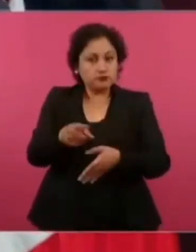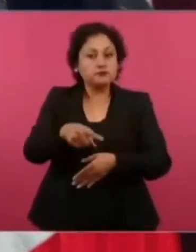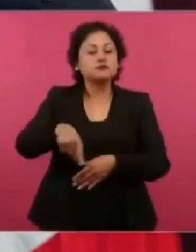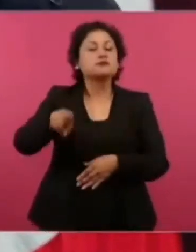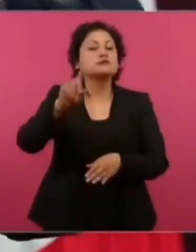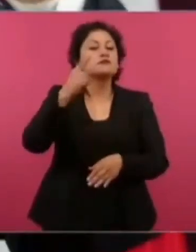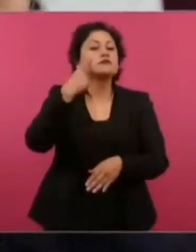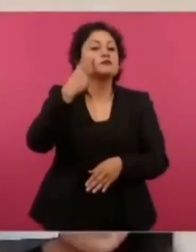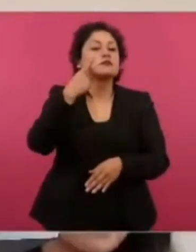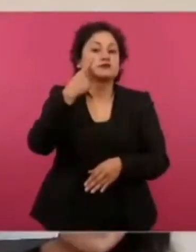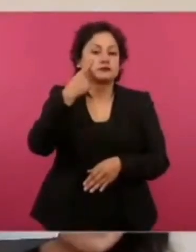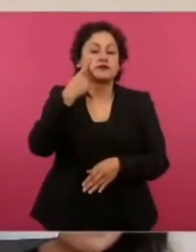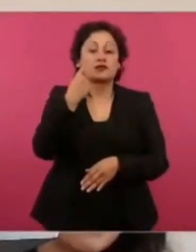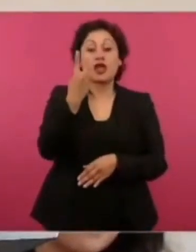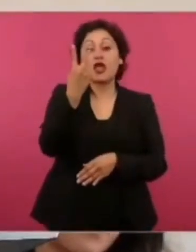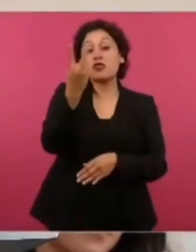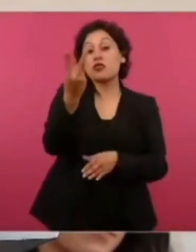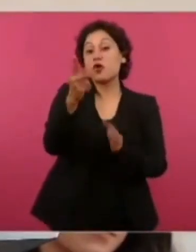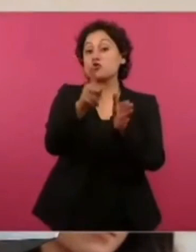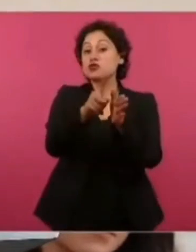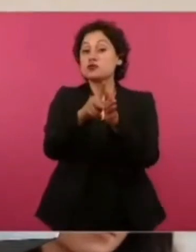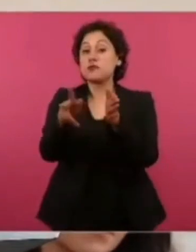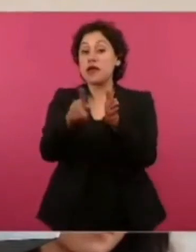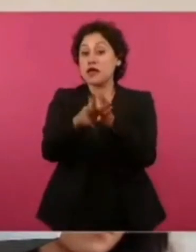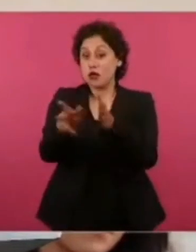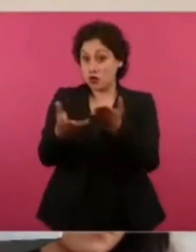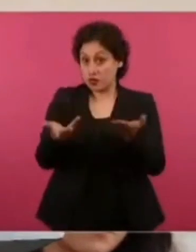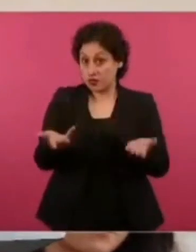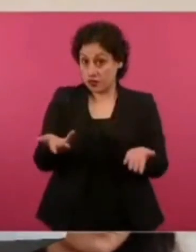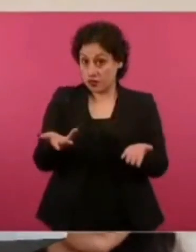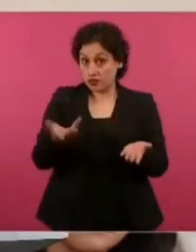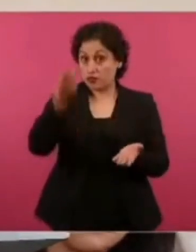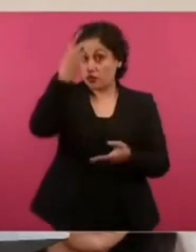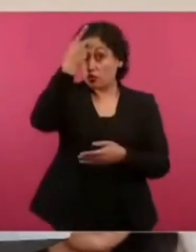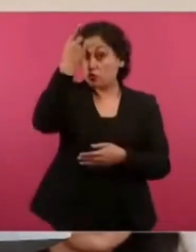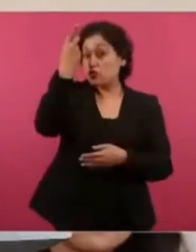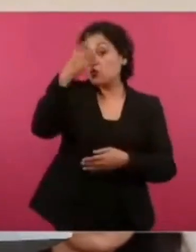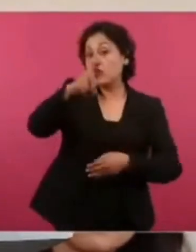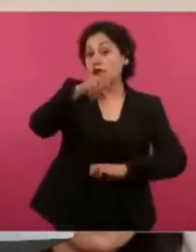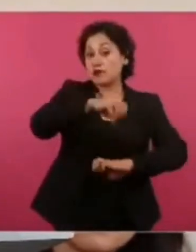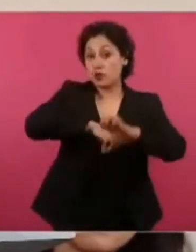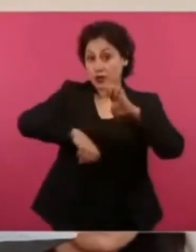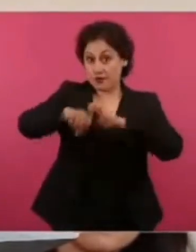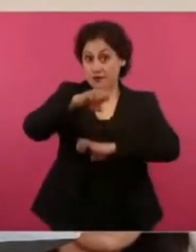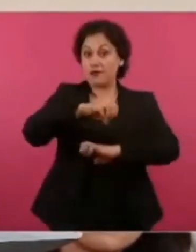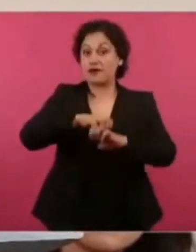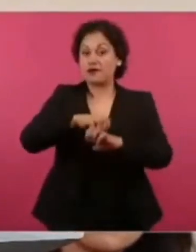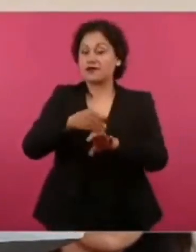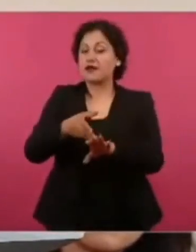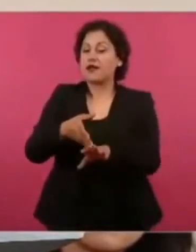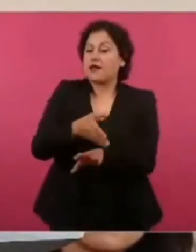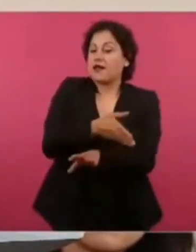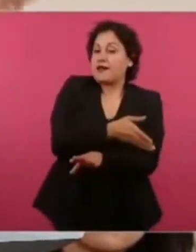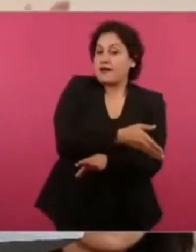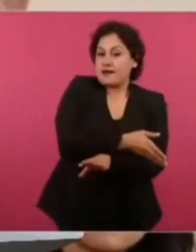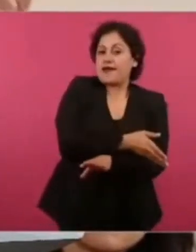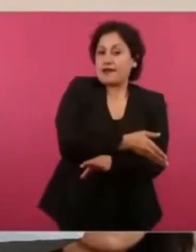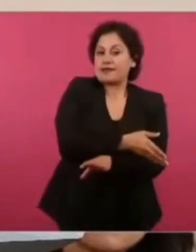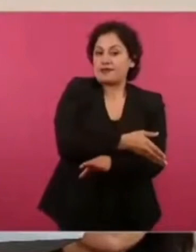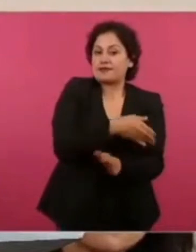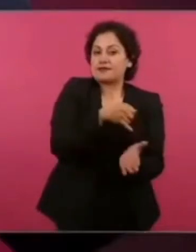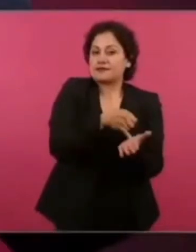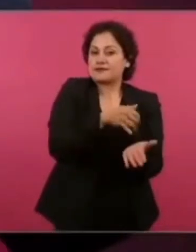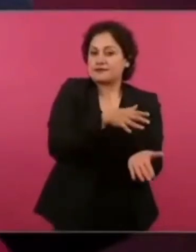periódicos que recibían más de mil